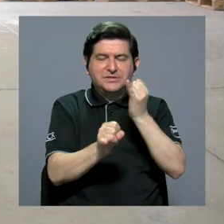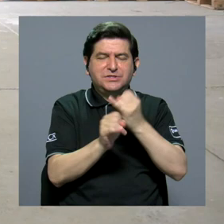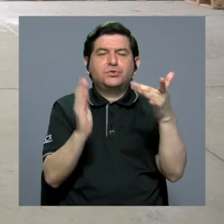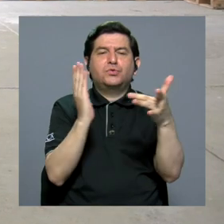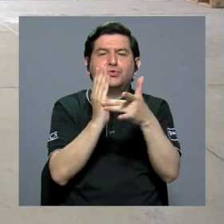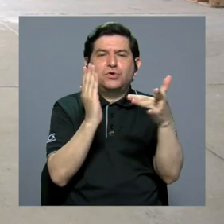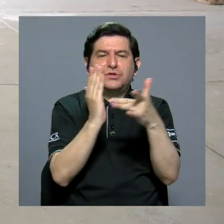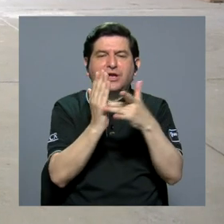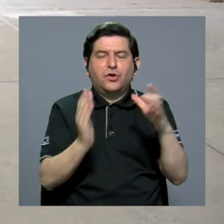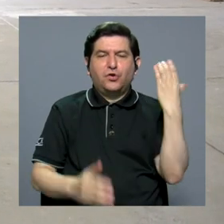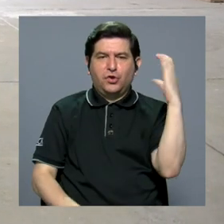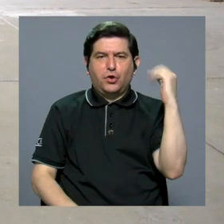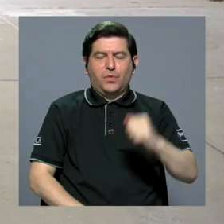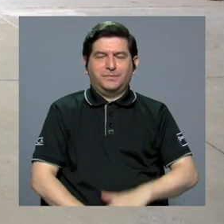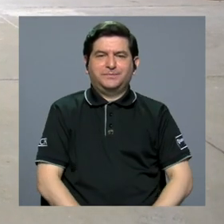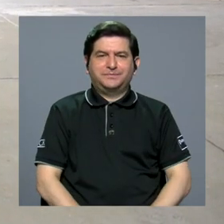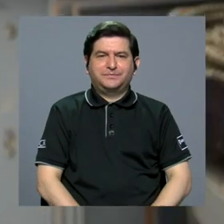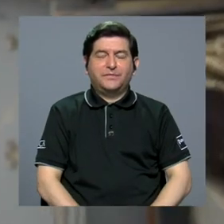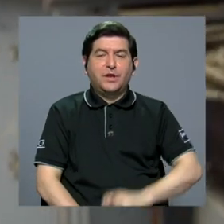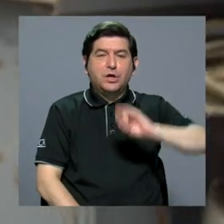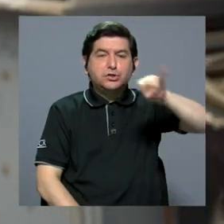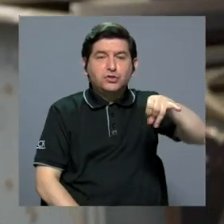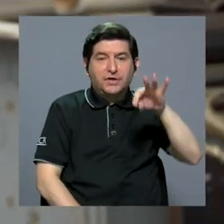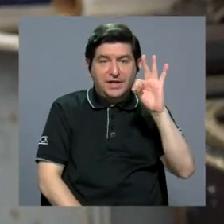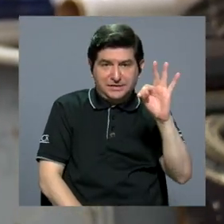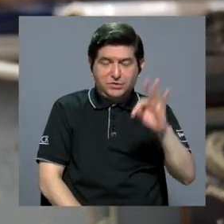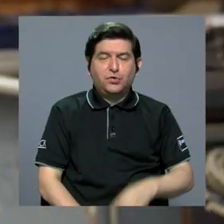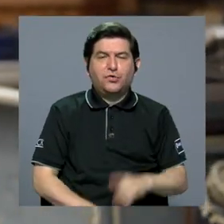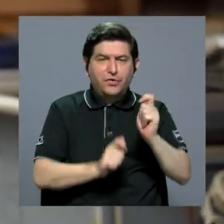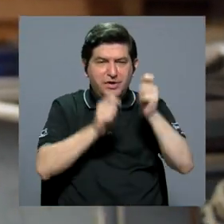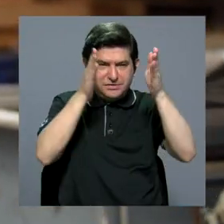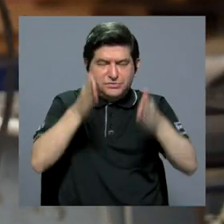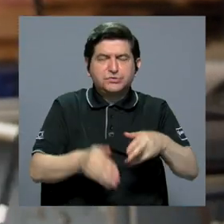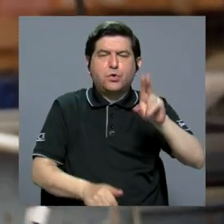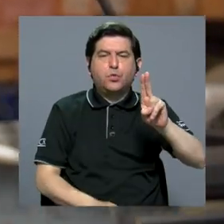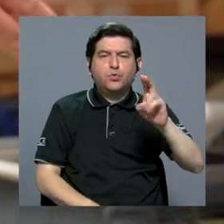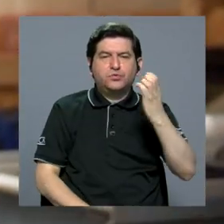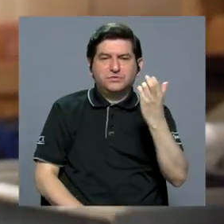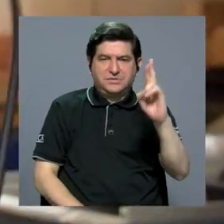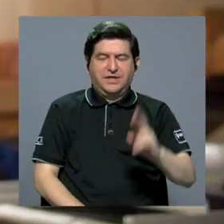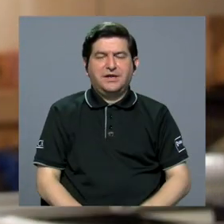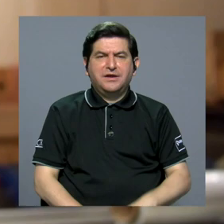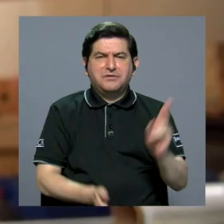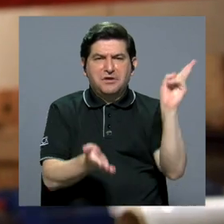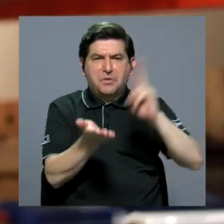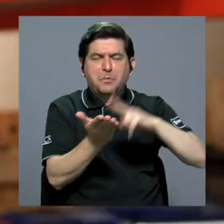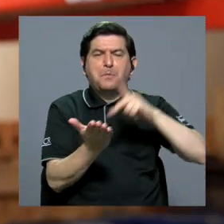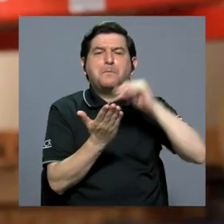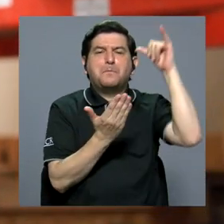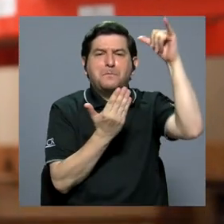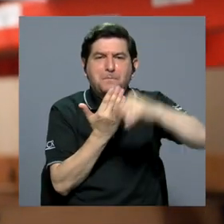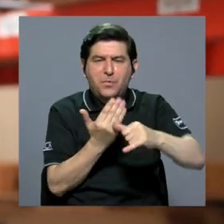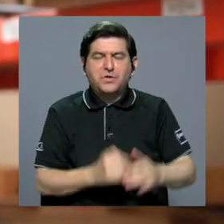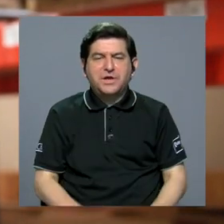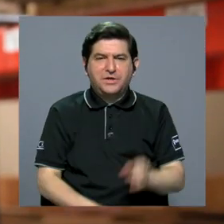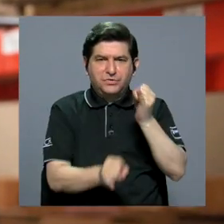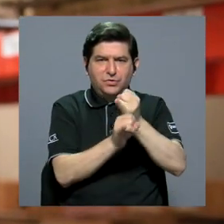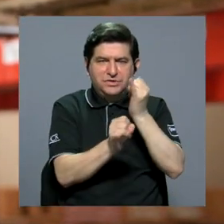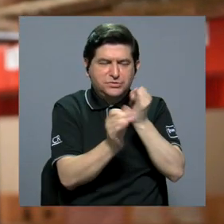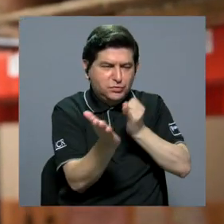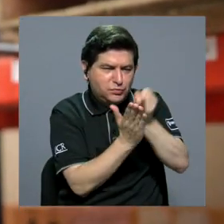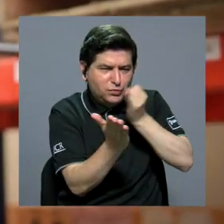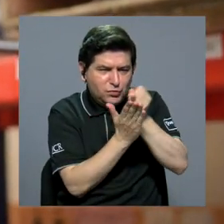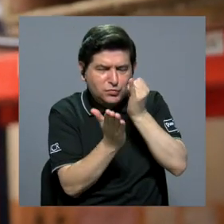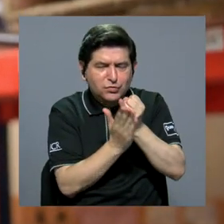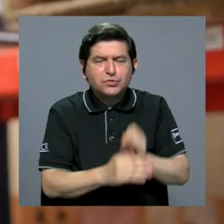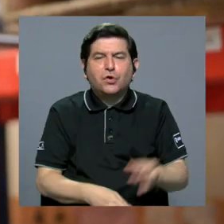del Instituto Tecnológico de Cartago. Jonathan Torres, escultor de la UCR, inscribió un proyecto en el